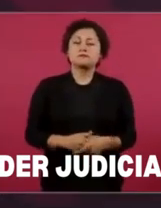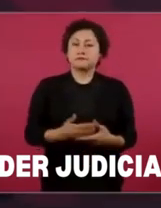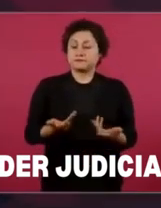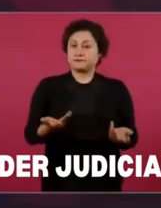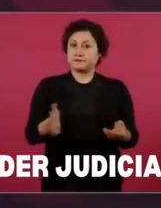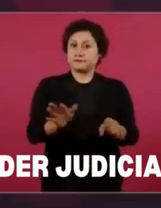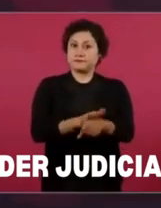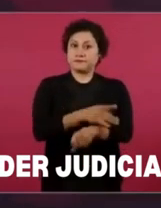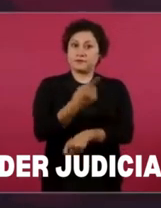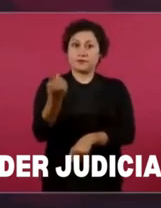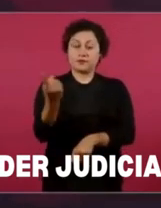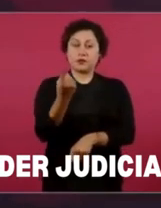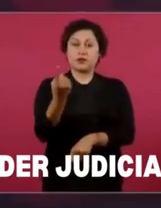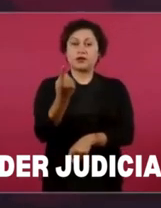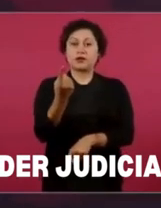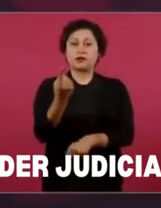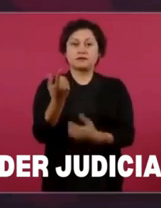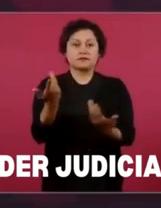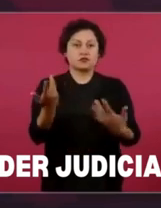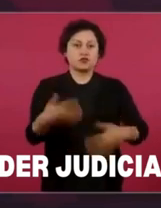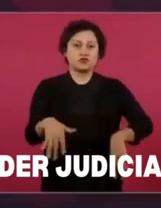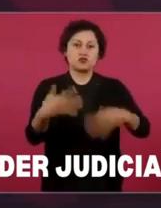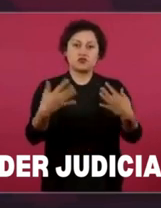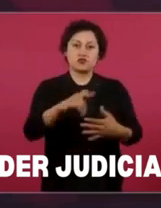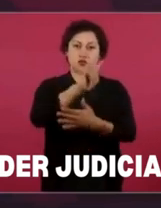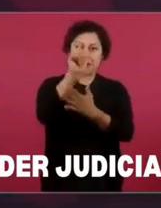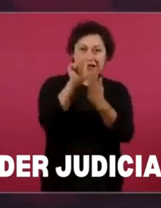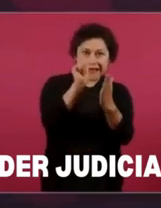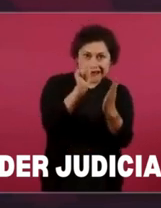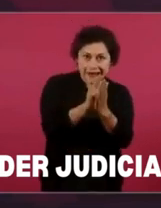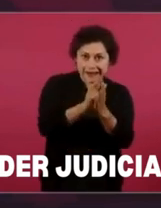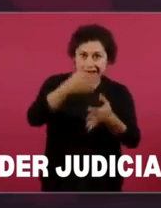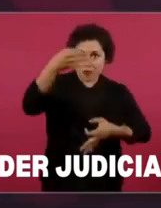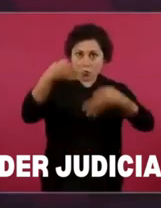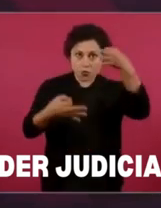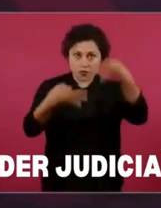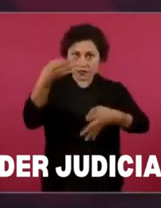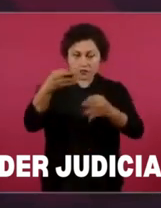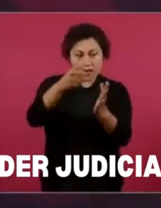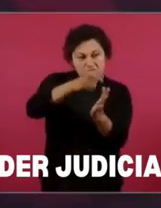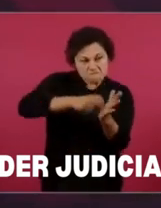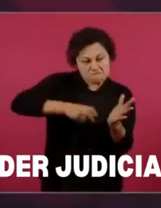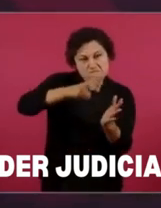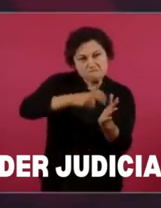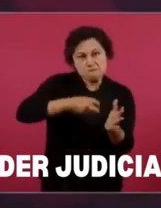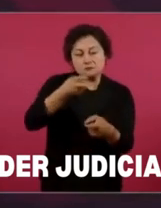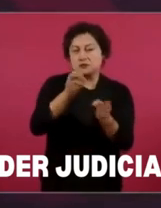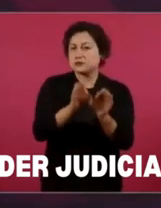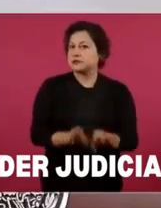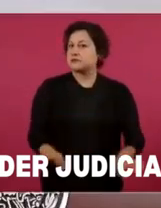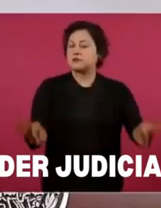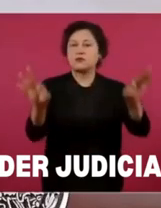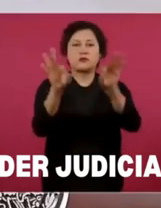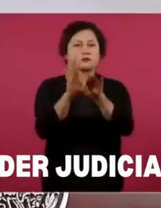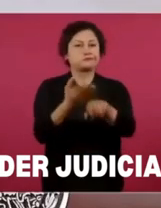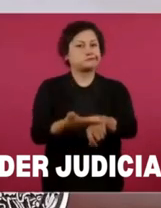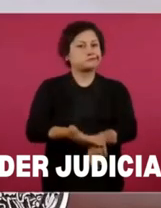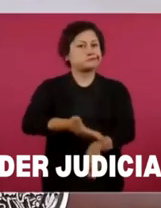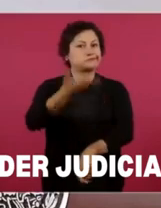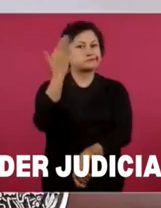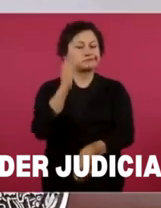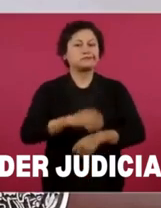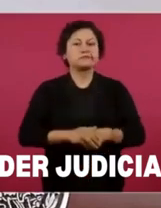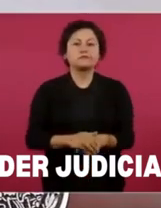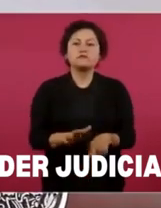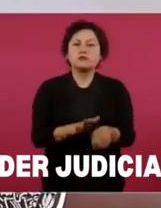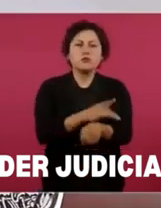reforma importantísima, es reafirmar que